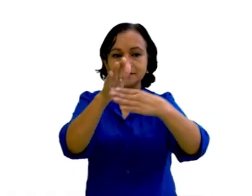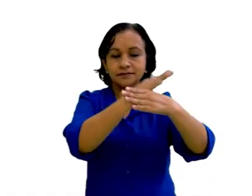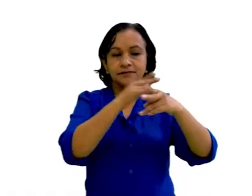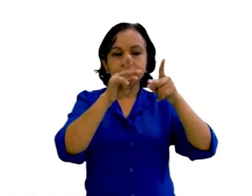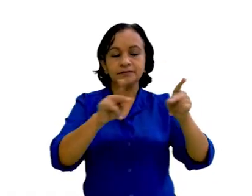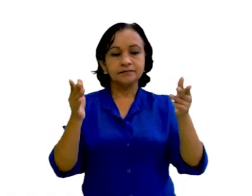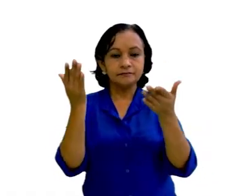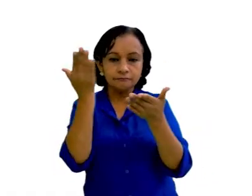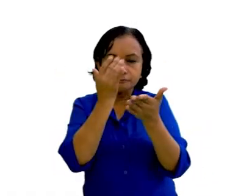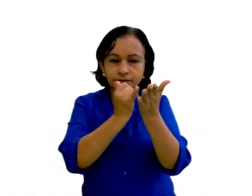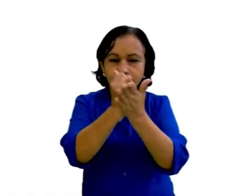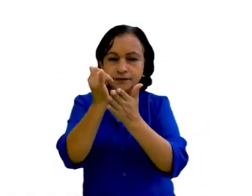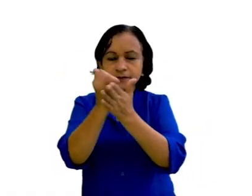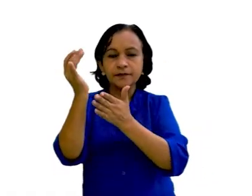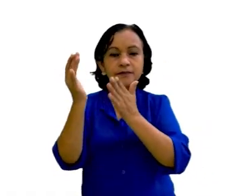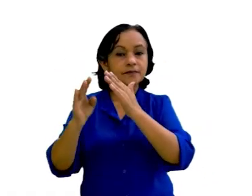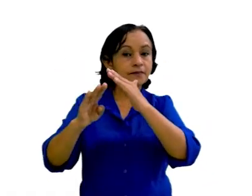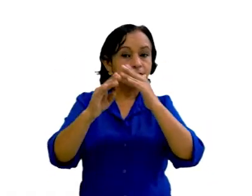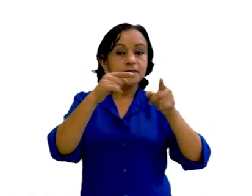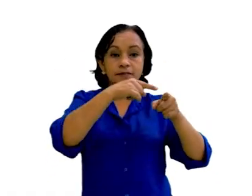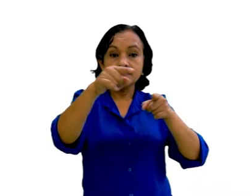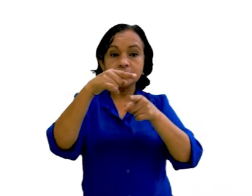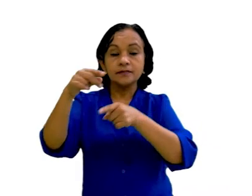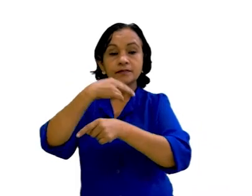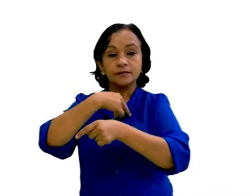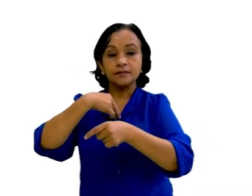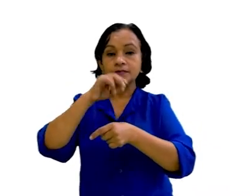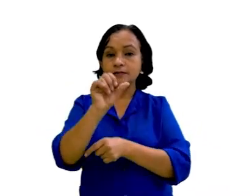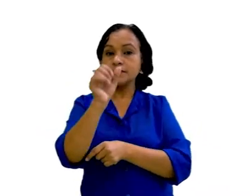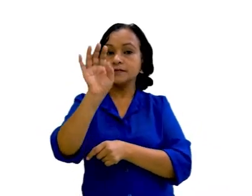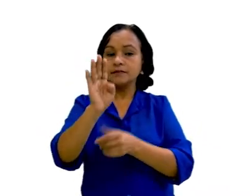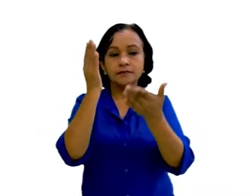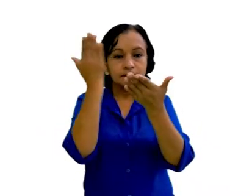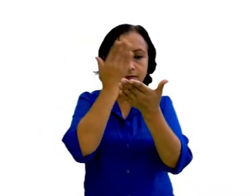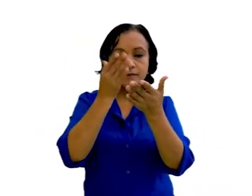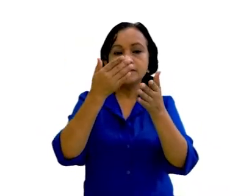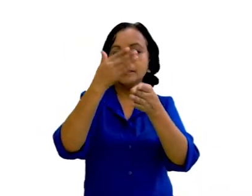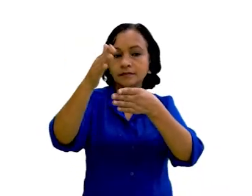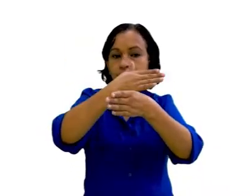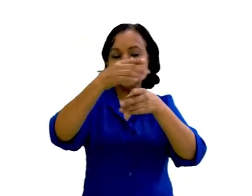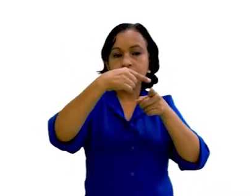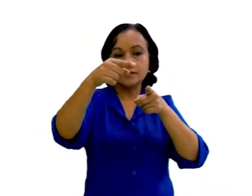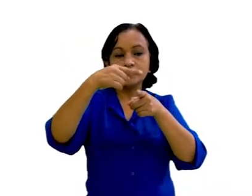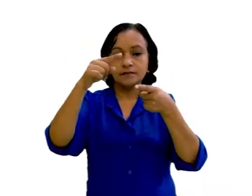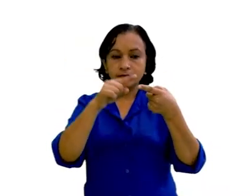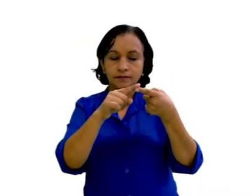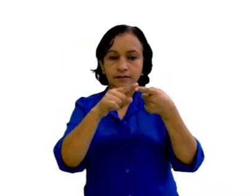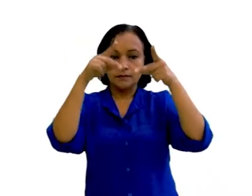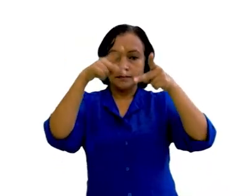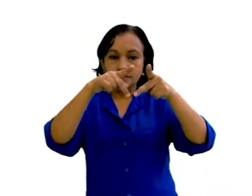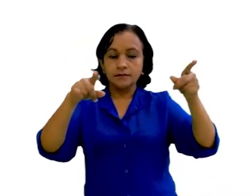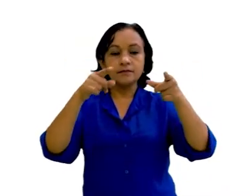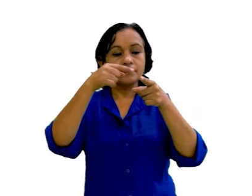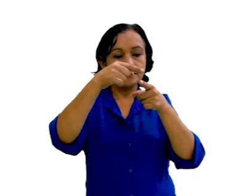Estudios de gestión integral de riesgo municipal. Se han elaborado 64 estudios municipales que contemplan Plan municipal